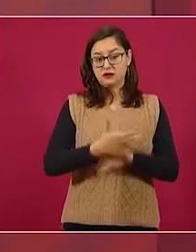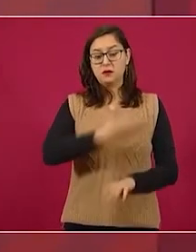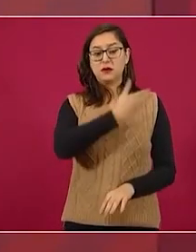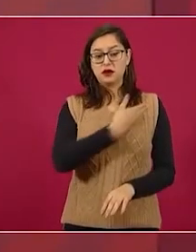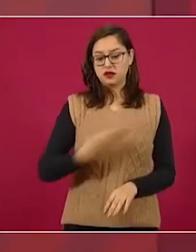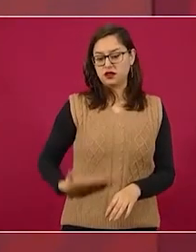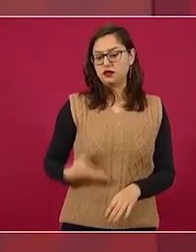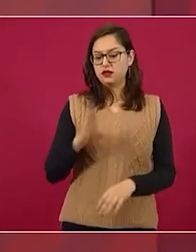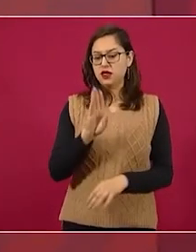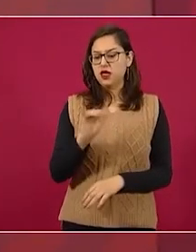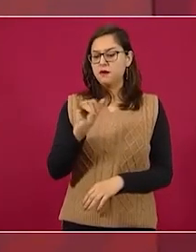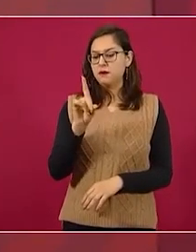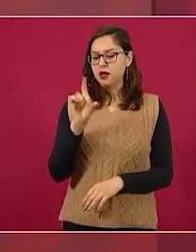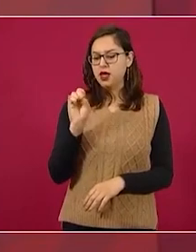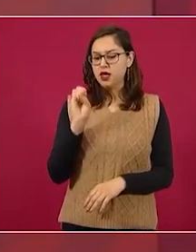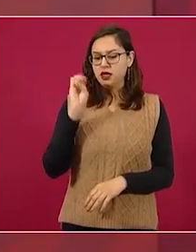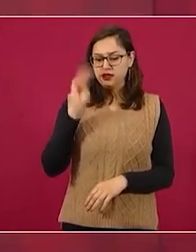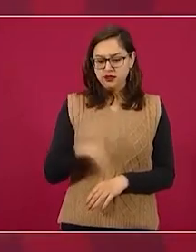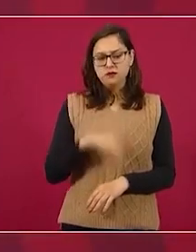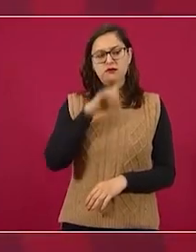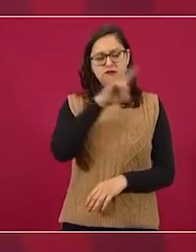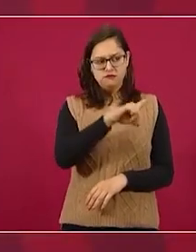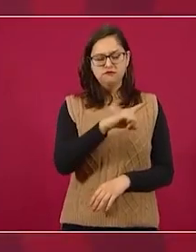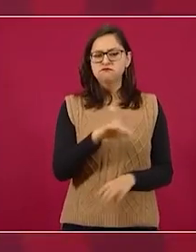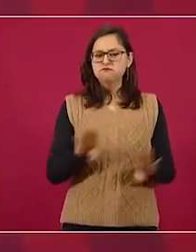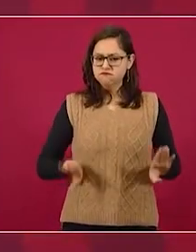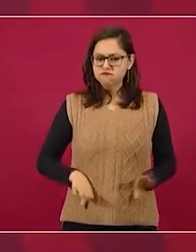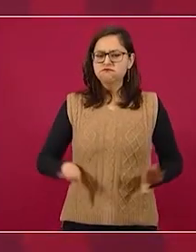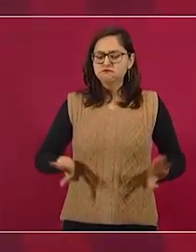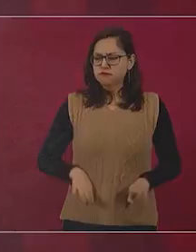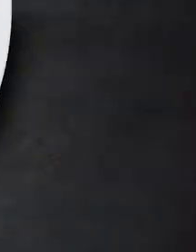tiene, de respeto hacia México,